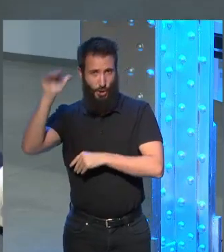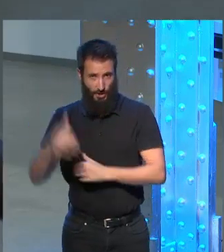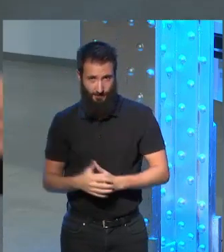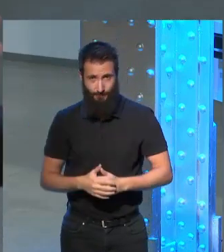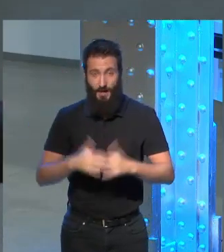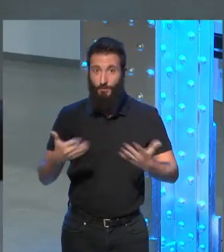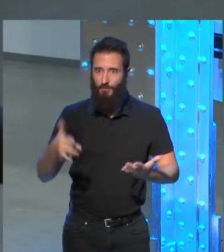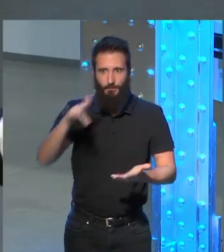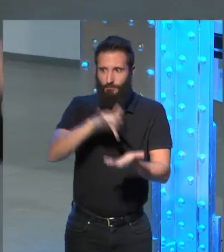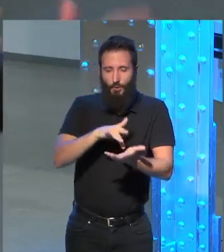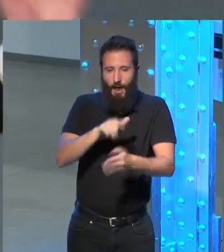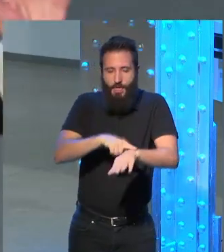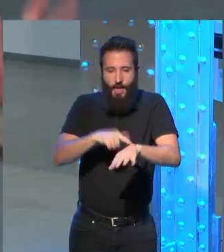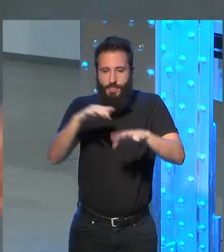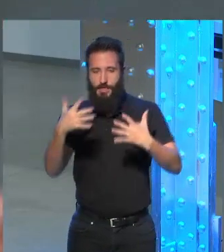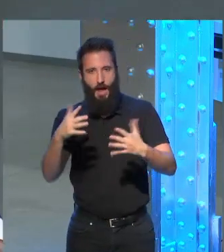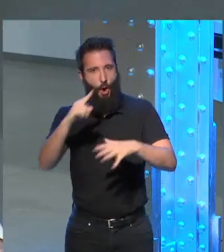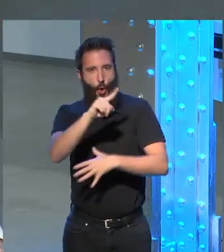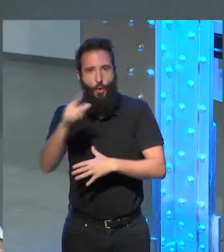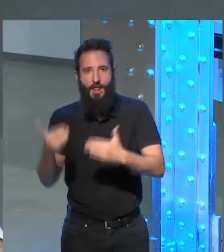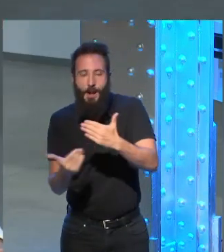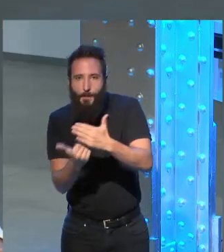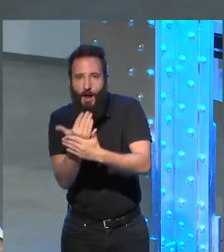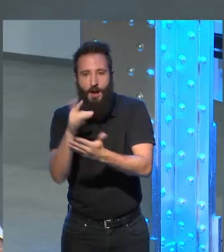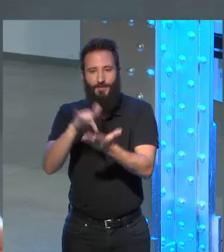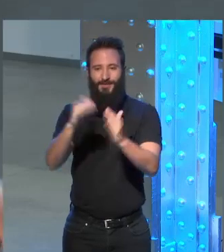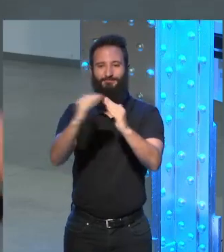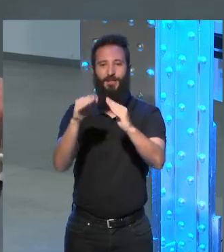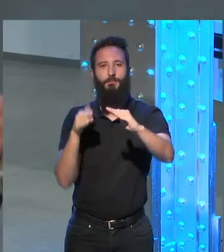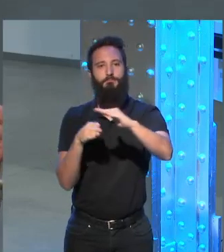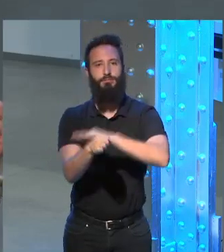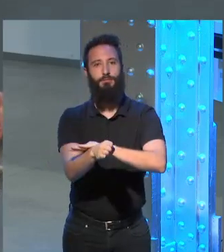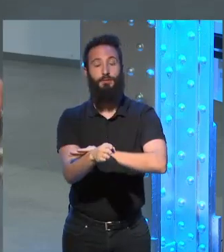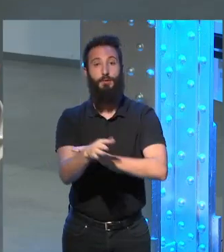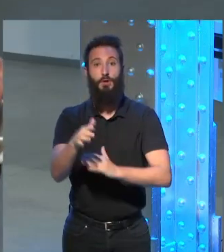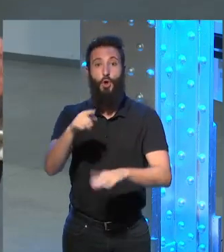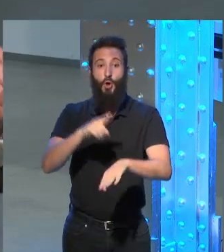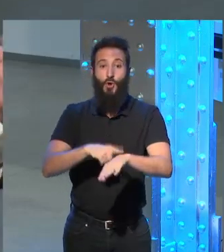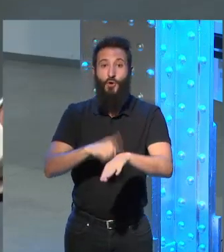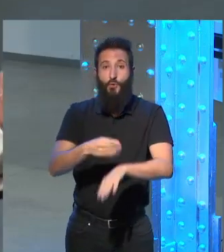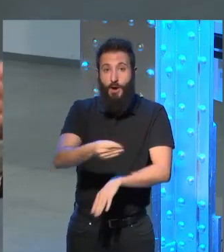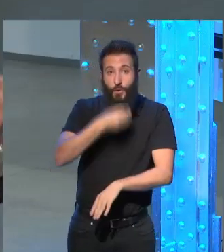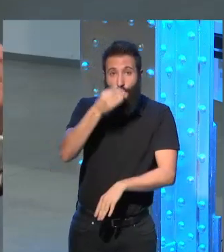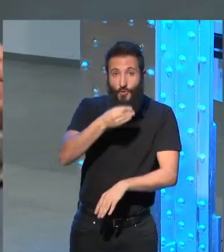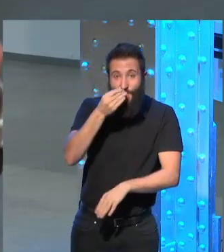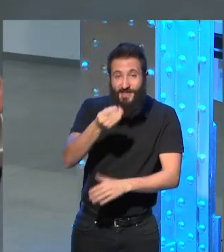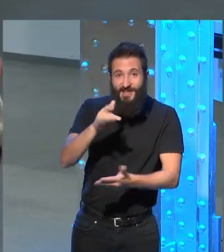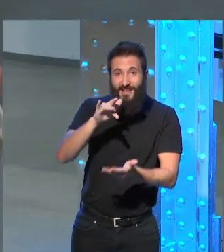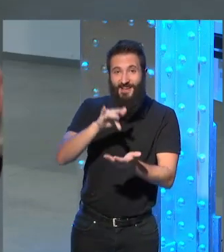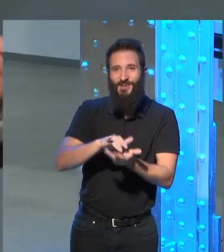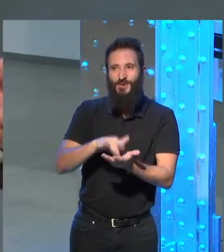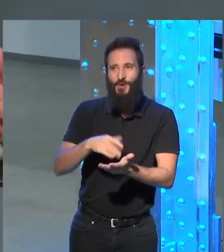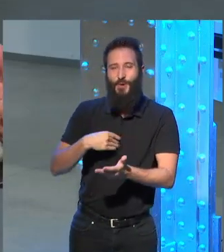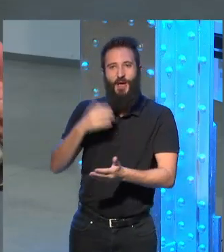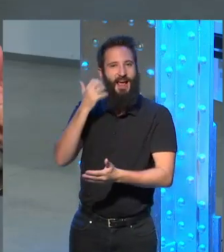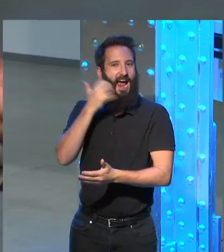y entró eran las 10 11 de la mañana y entró a la casa y a la hora del almuerzo se me ocultó contar se me ocurrió contar